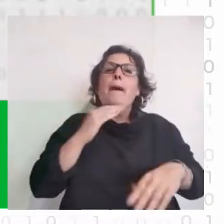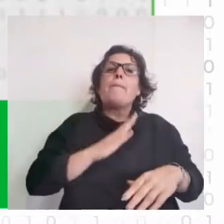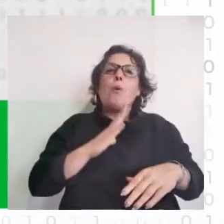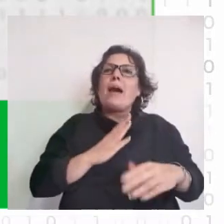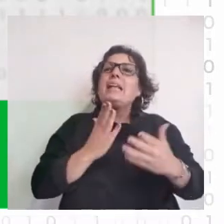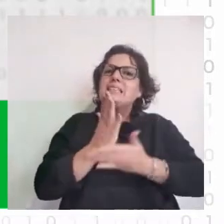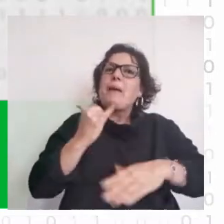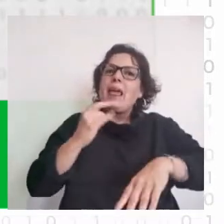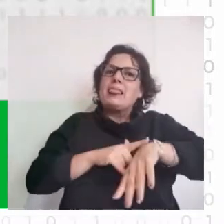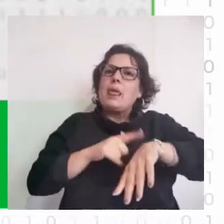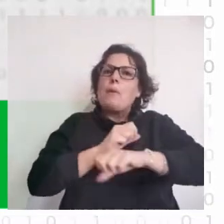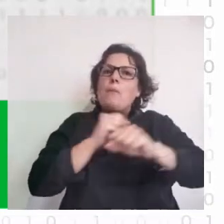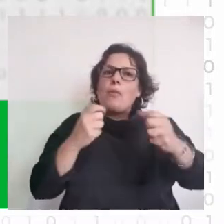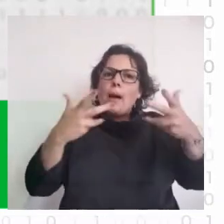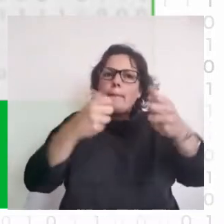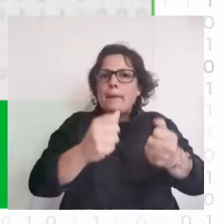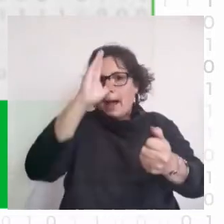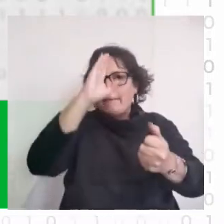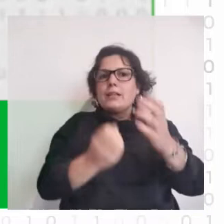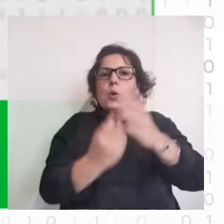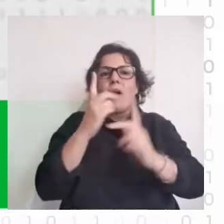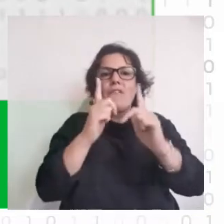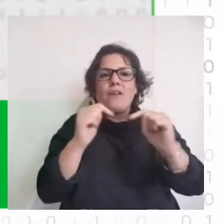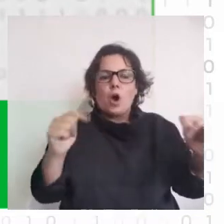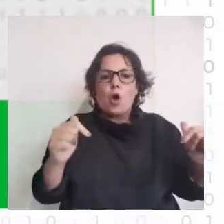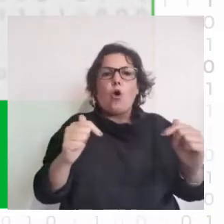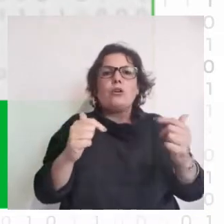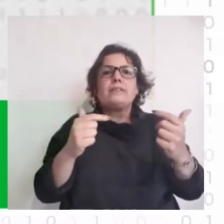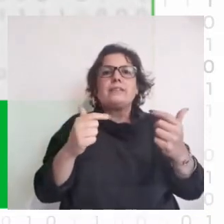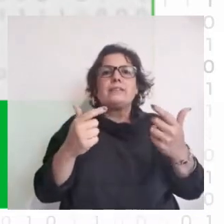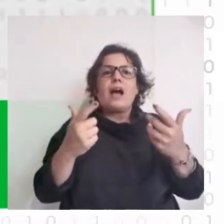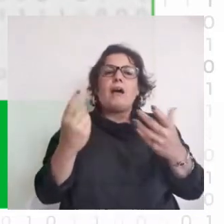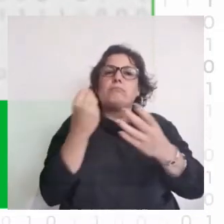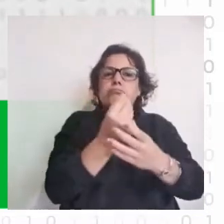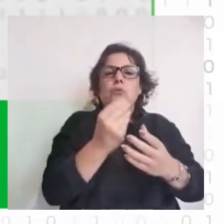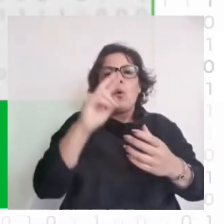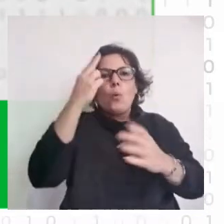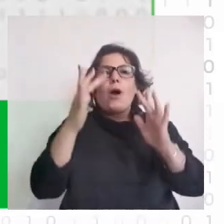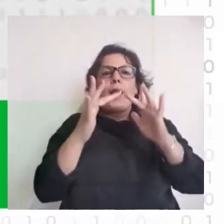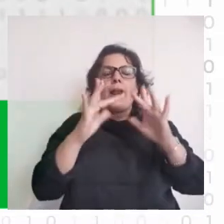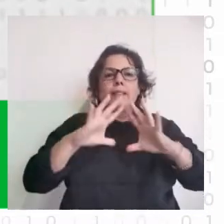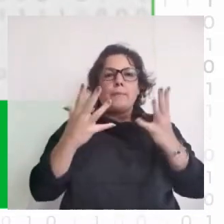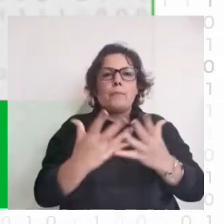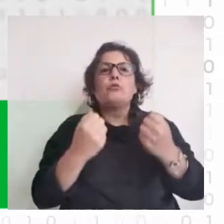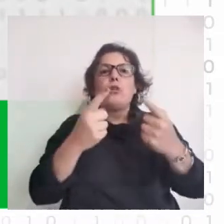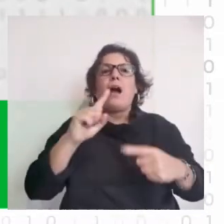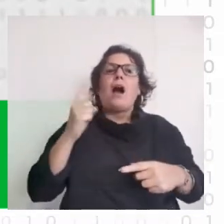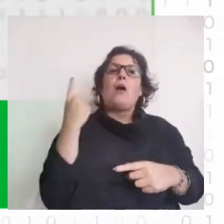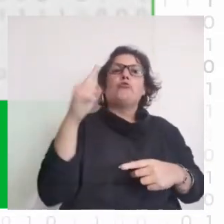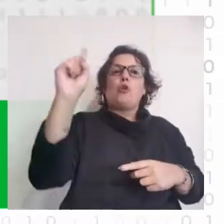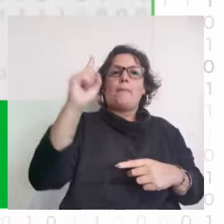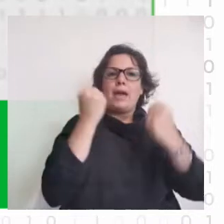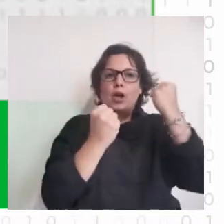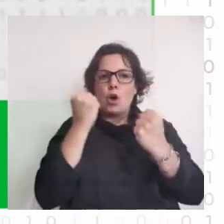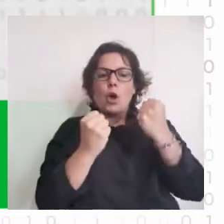tiempo para sumarse, para aprender nuevas habilidades y para sumarse a esta área que conecta a Uruguay con el mundo, que da autonomía económica y